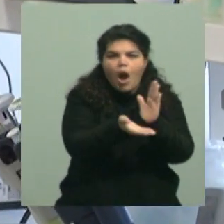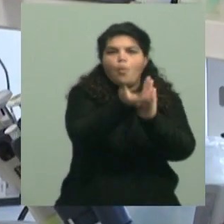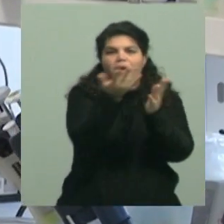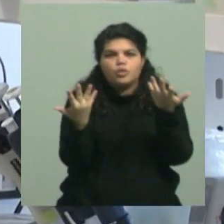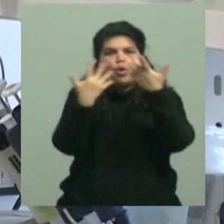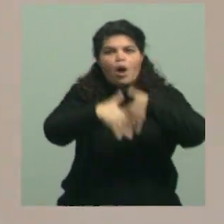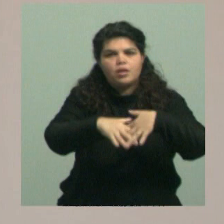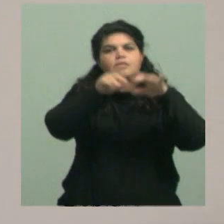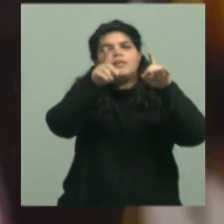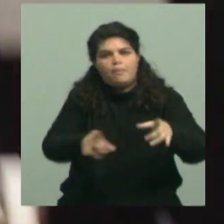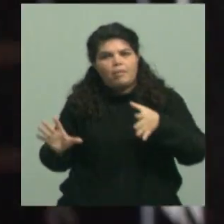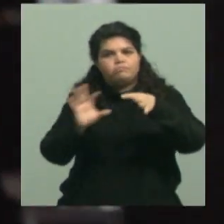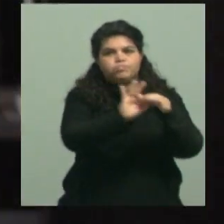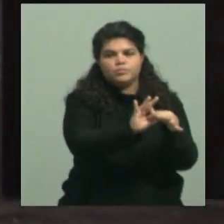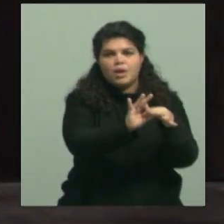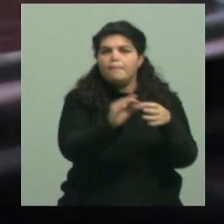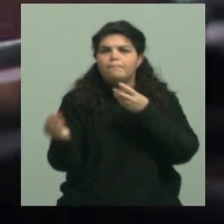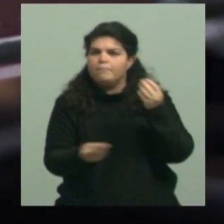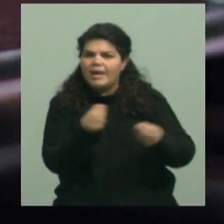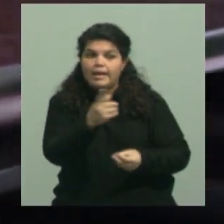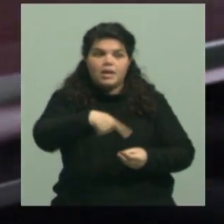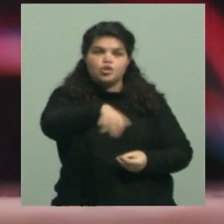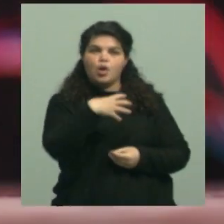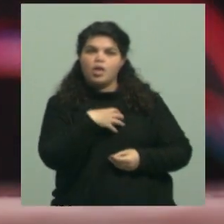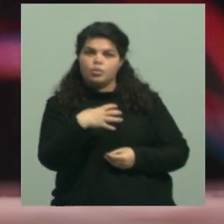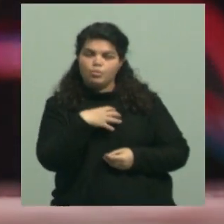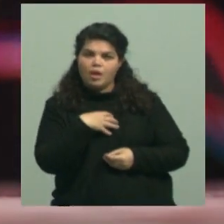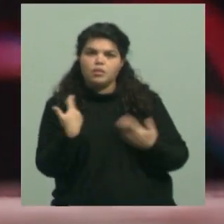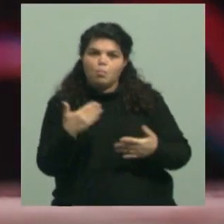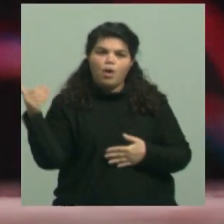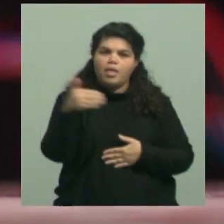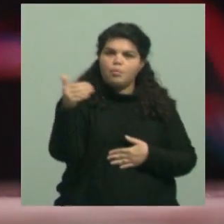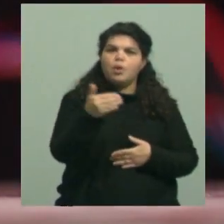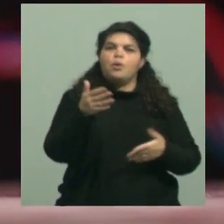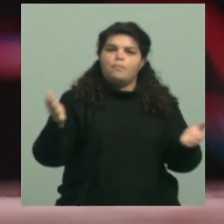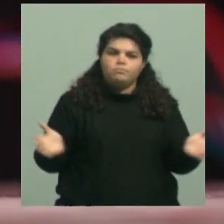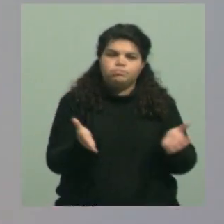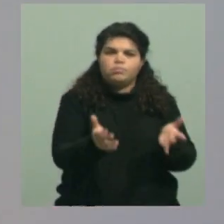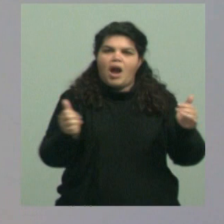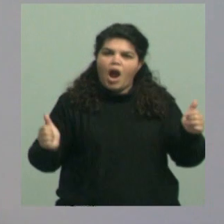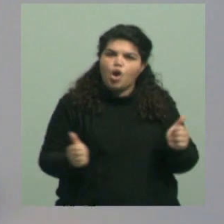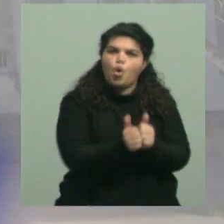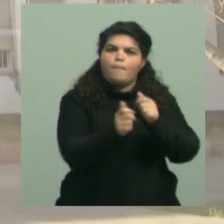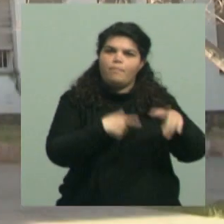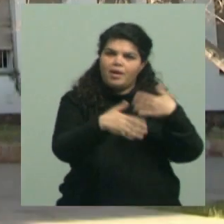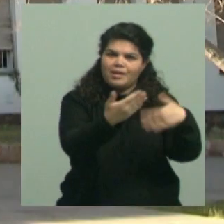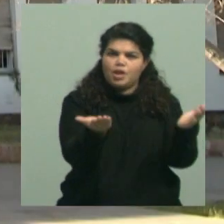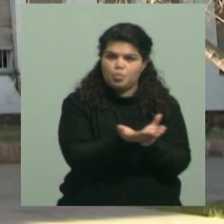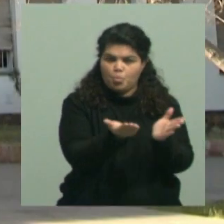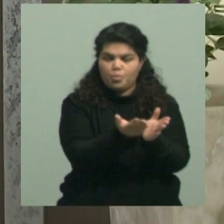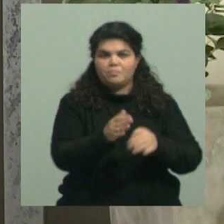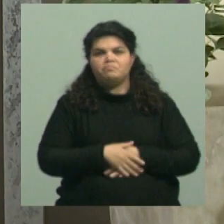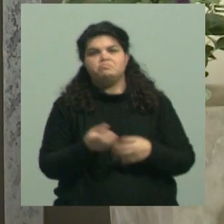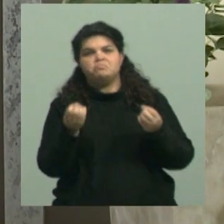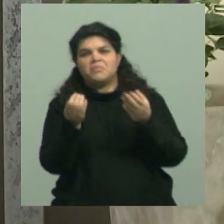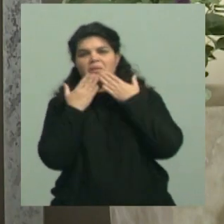realmente asistir y acompañarlos en sus procesos. Sin duda. Rectora, muchísimas gracias por estos minutos